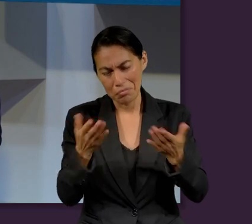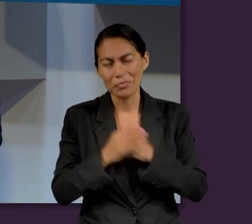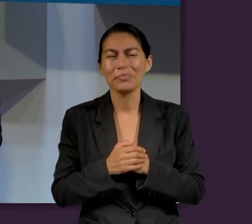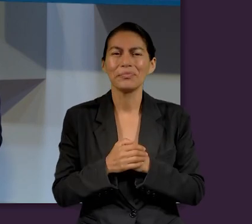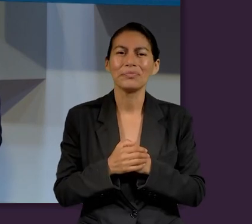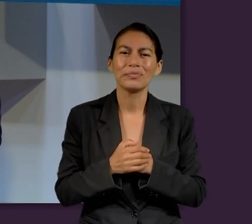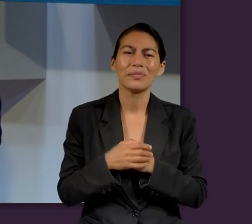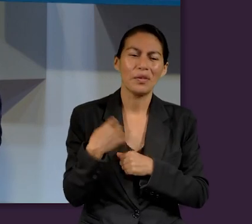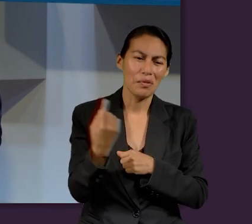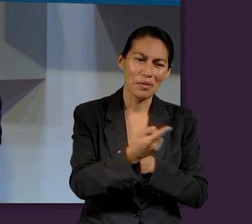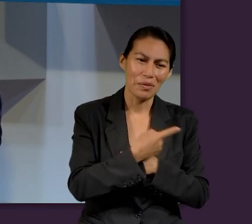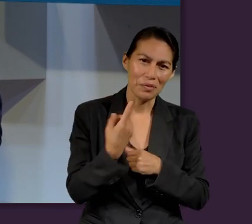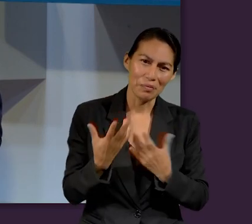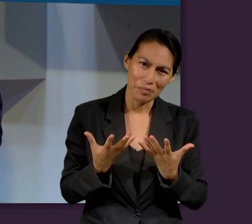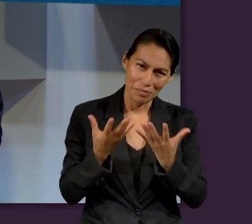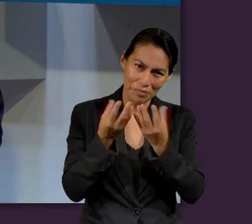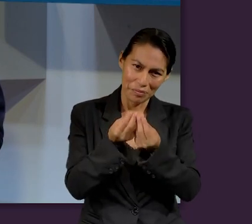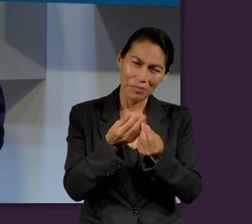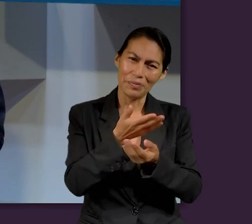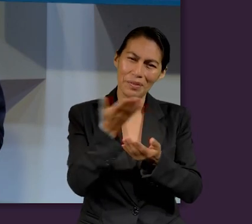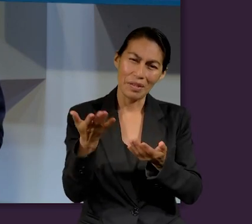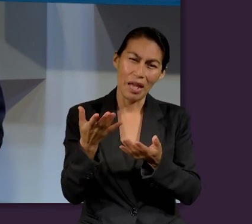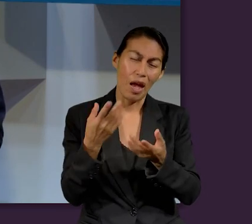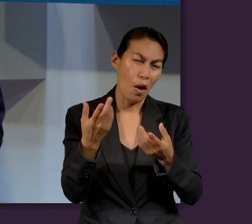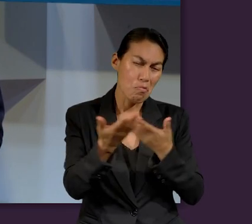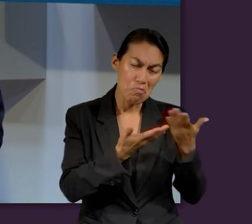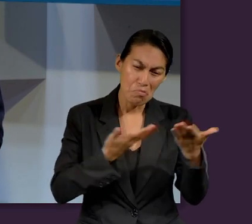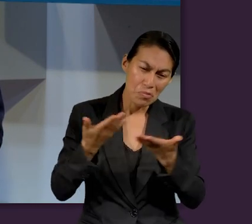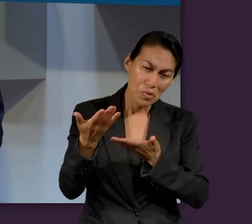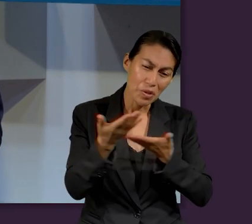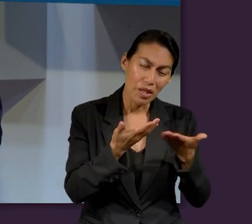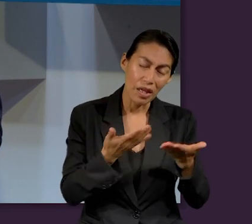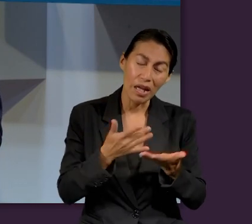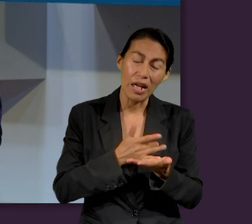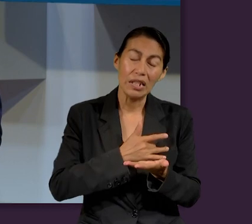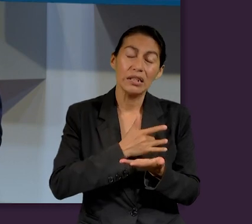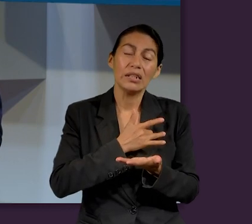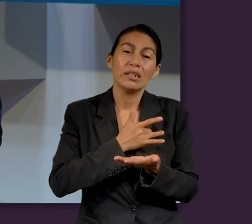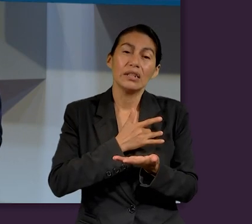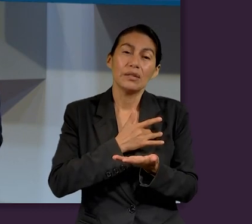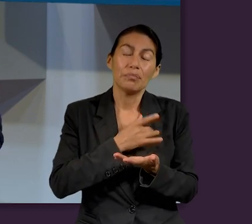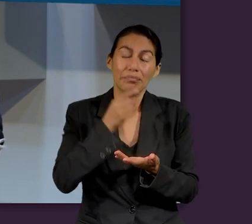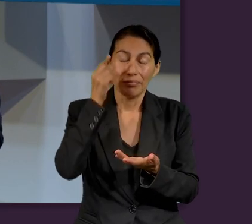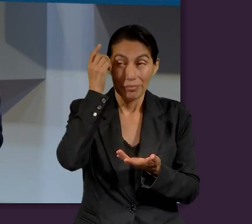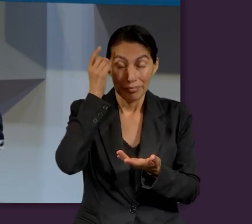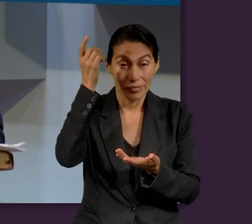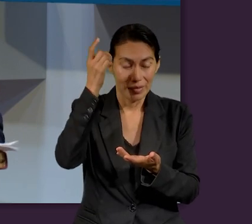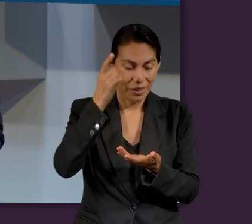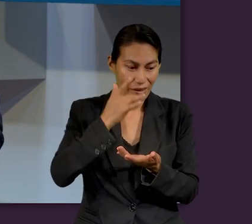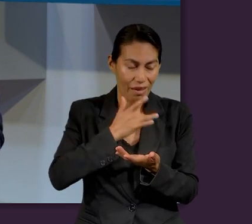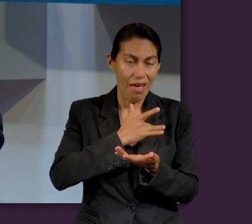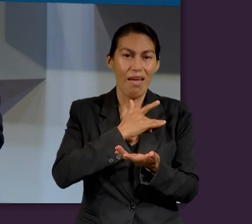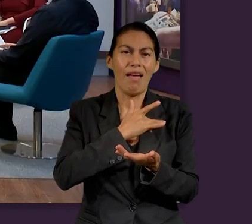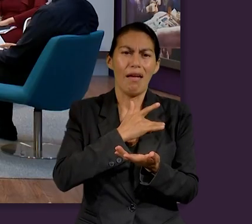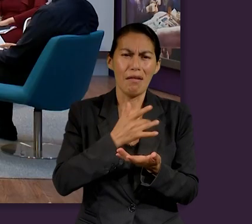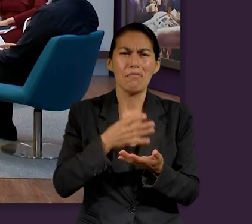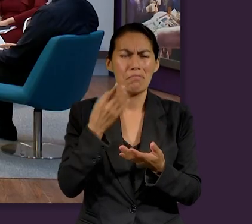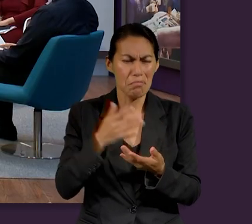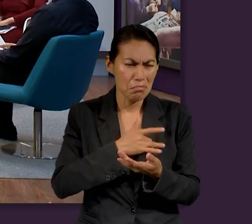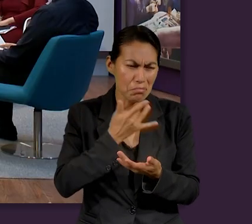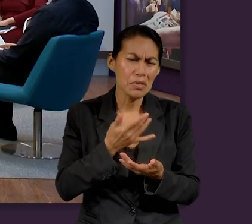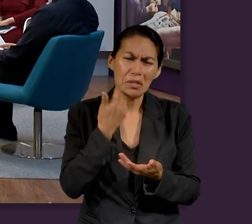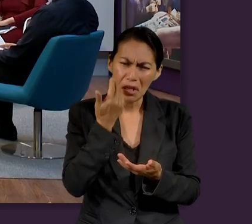Estamos con ustedes para ayudarles, para poner en su corazón un incentivo del cual ustedes también pueden